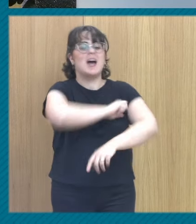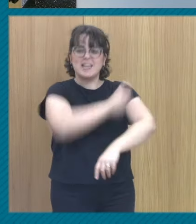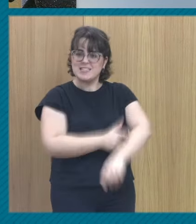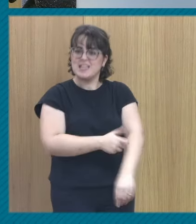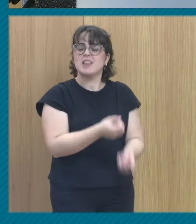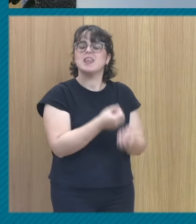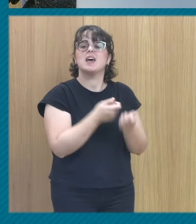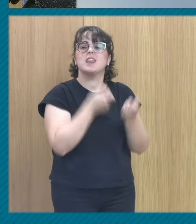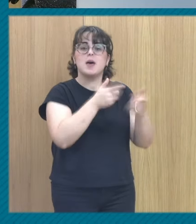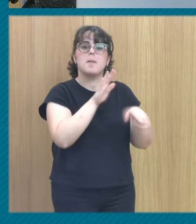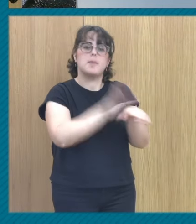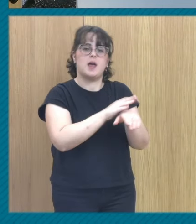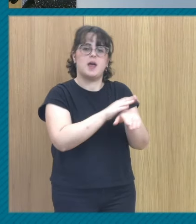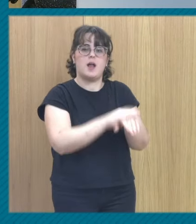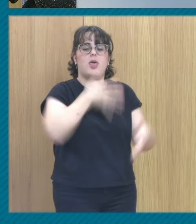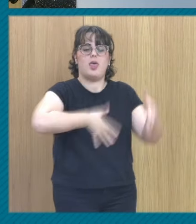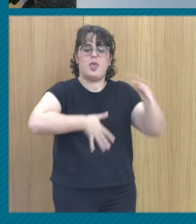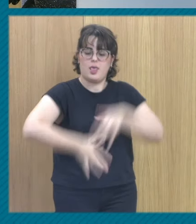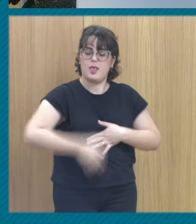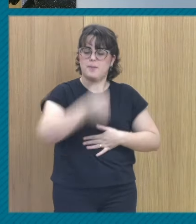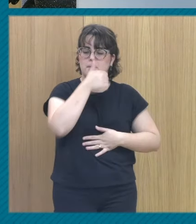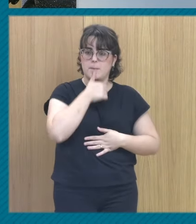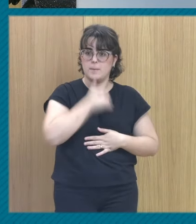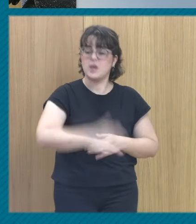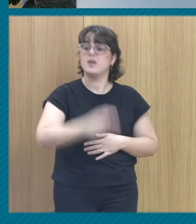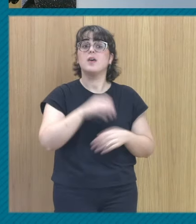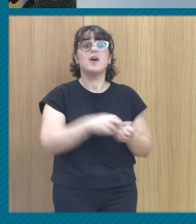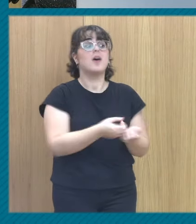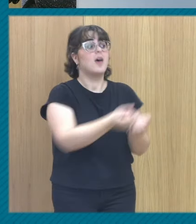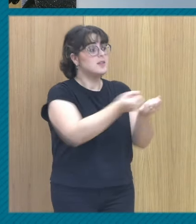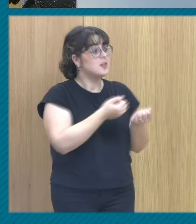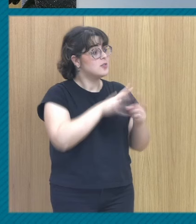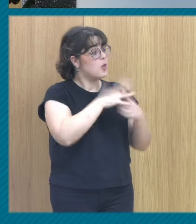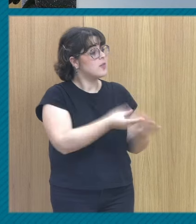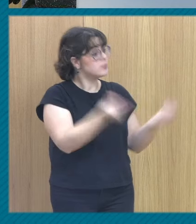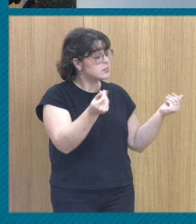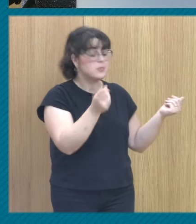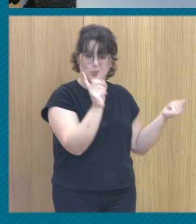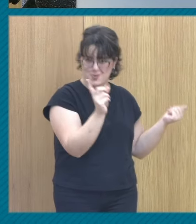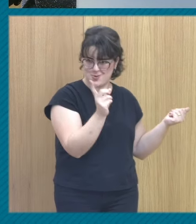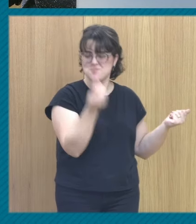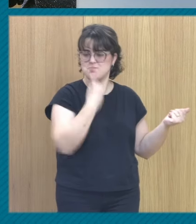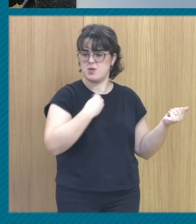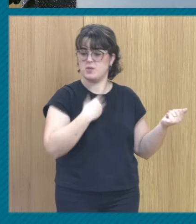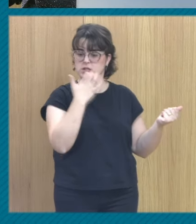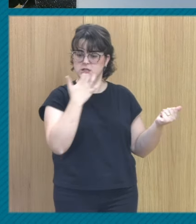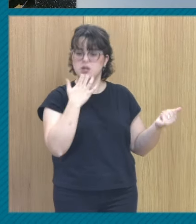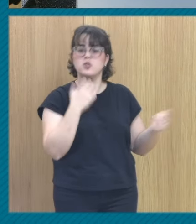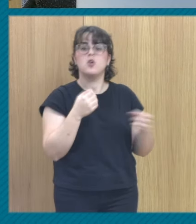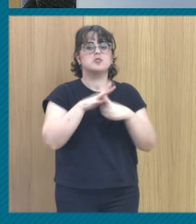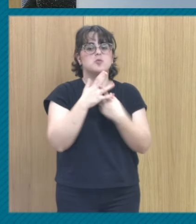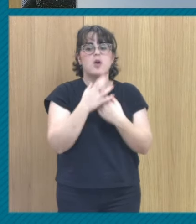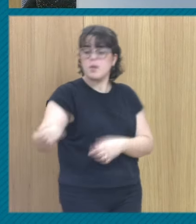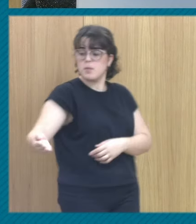meterla en el cajón. ¿El cajón desaparece? No. El cajón se abrirá igual que si yo tengo un accidente de coche el cajón se